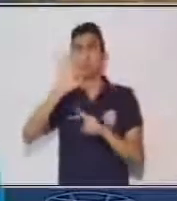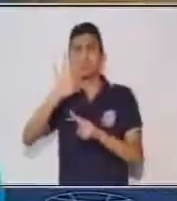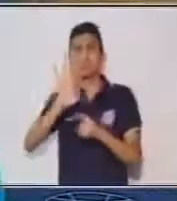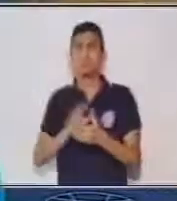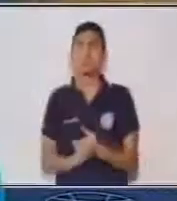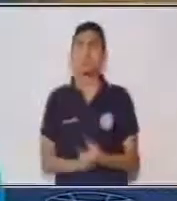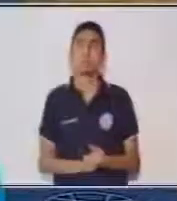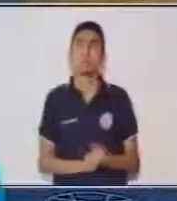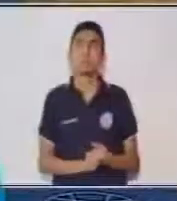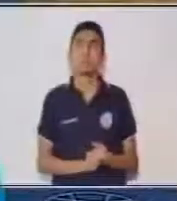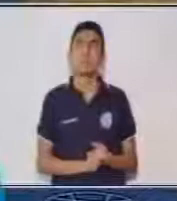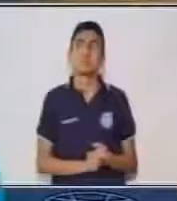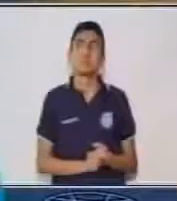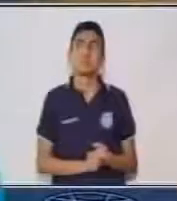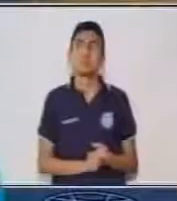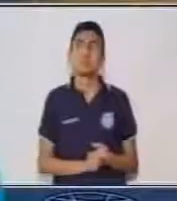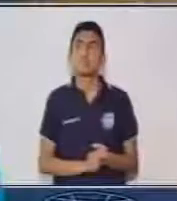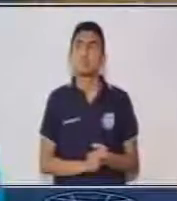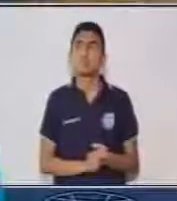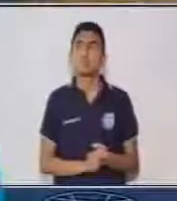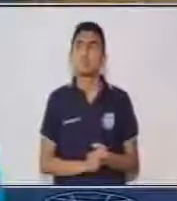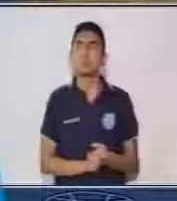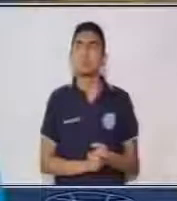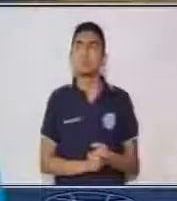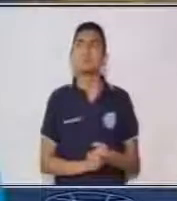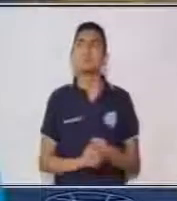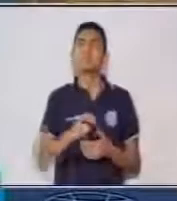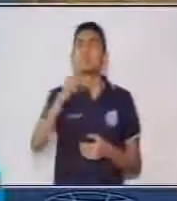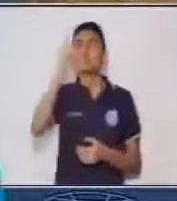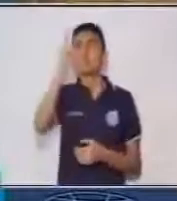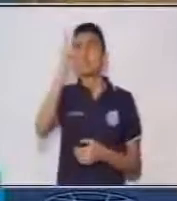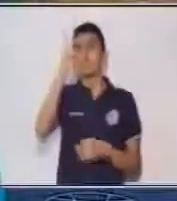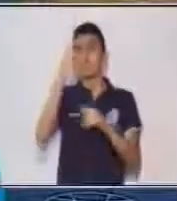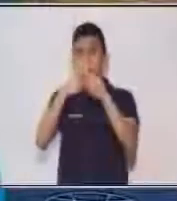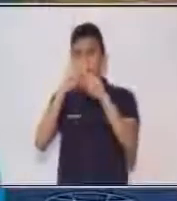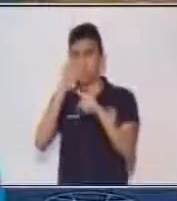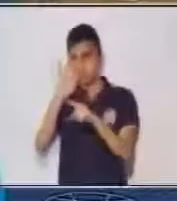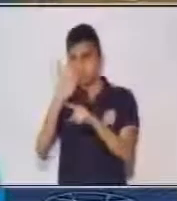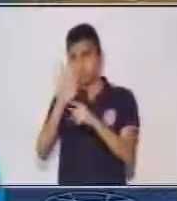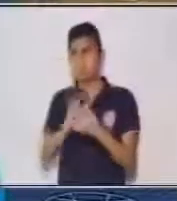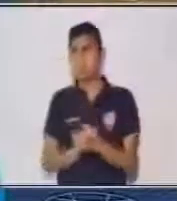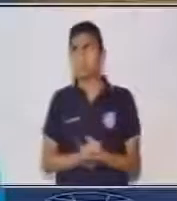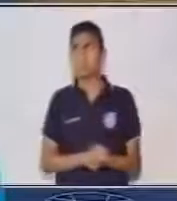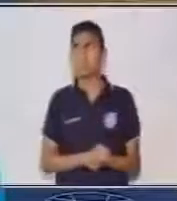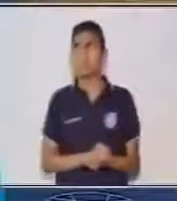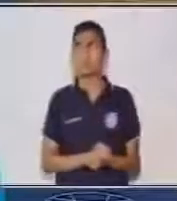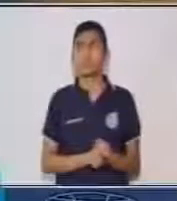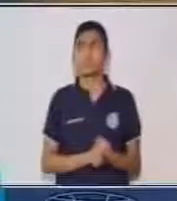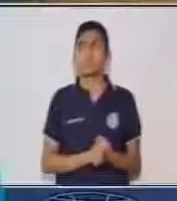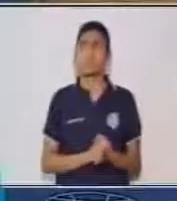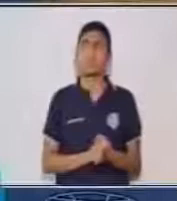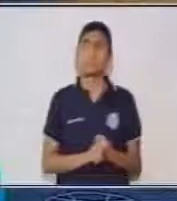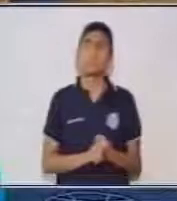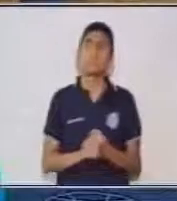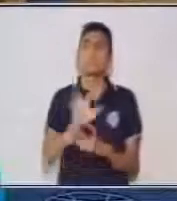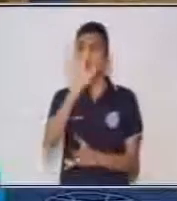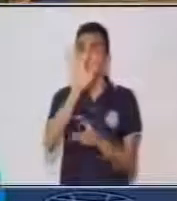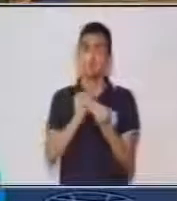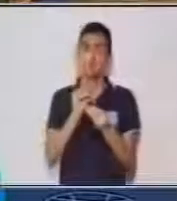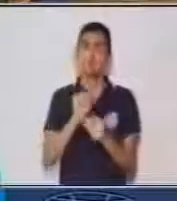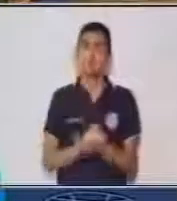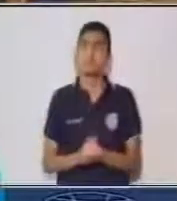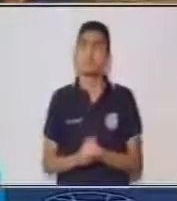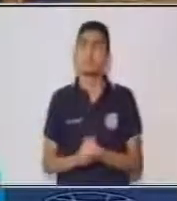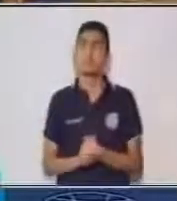3 por 2 son 6 y 3 por 1 son 3. Te das